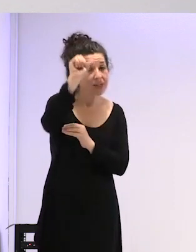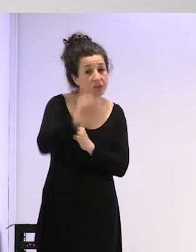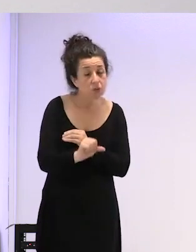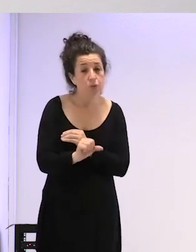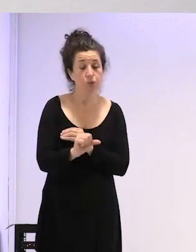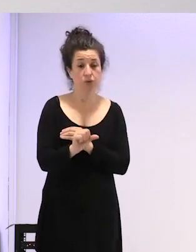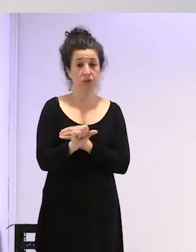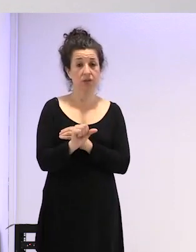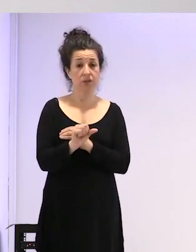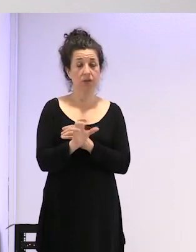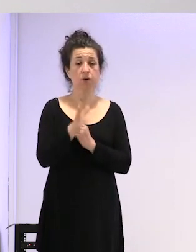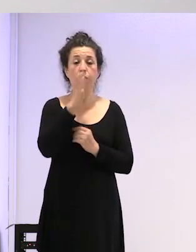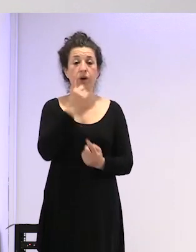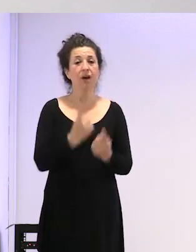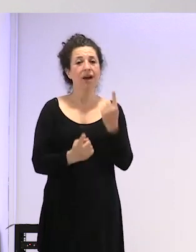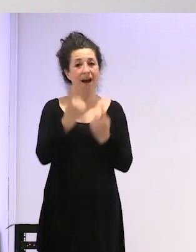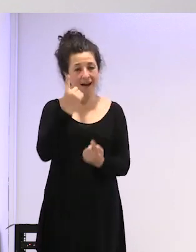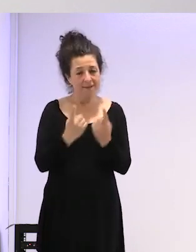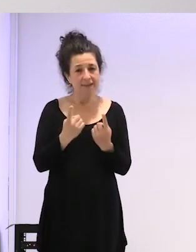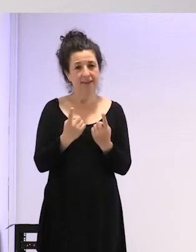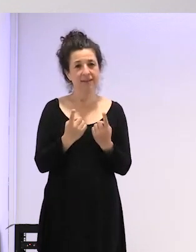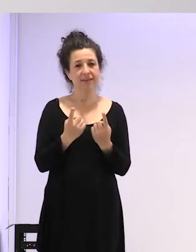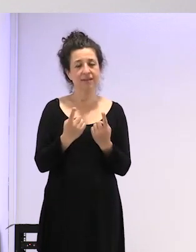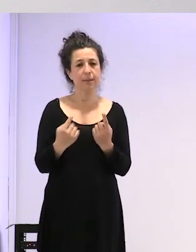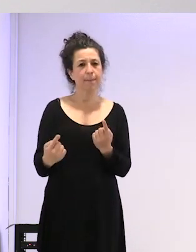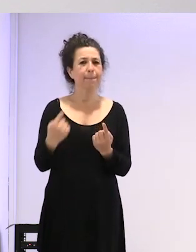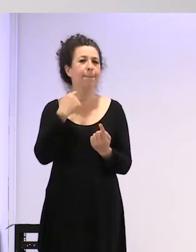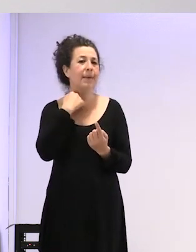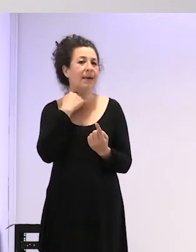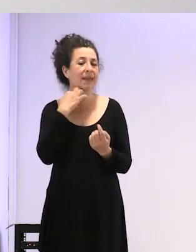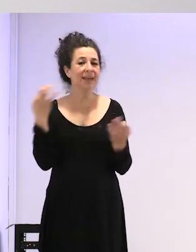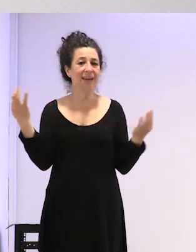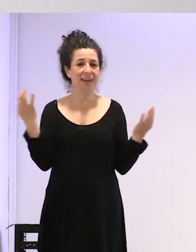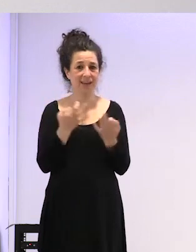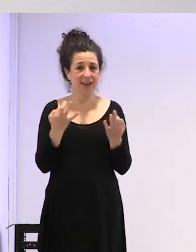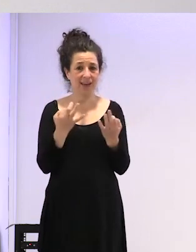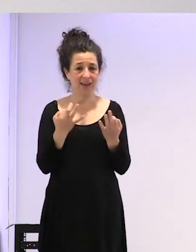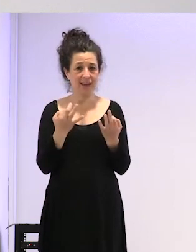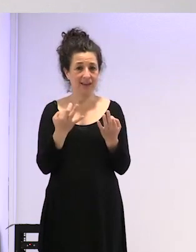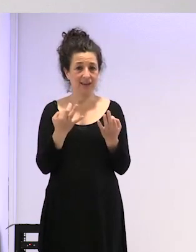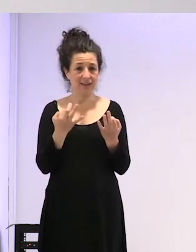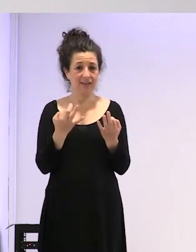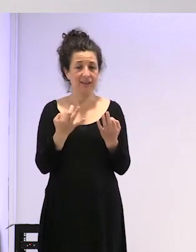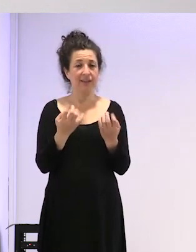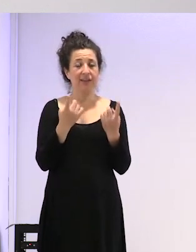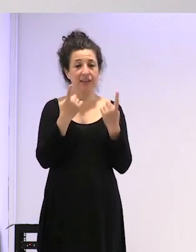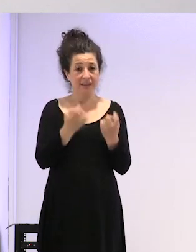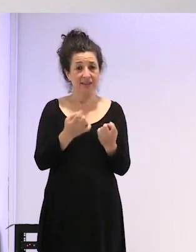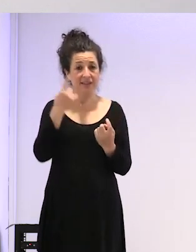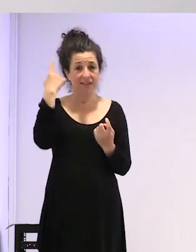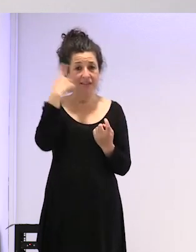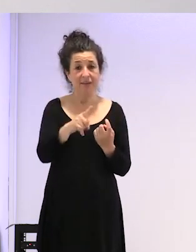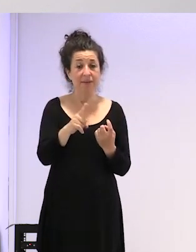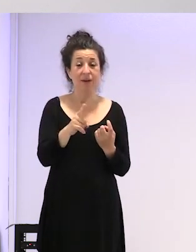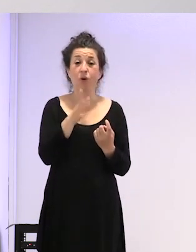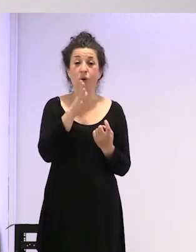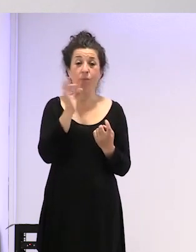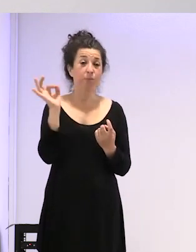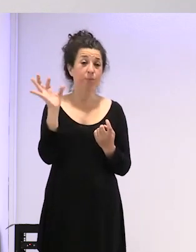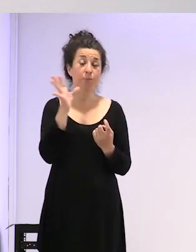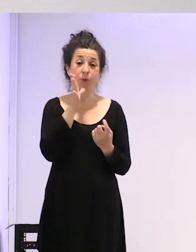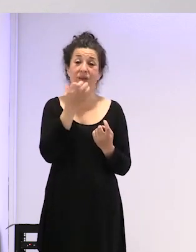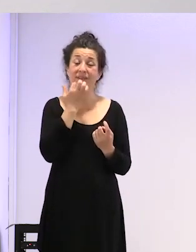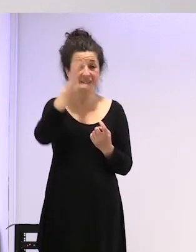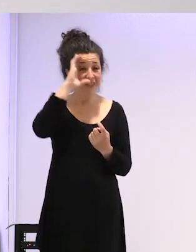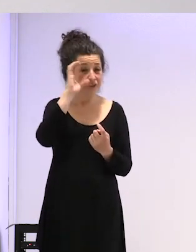a veces haciendo algunos tratamientos o es imposible que actúes en beneficio de estas personas o sea que